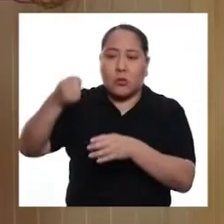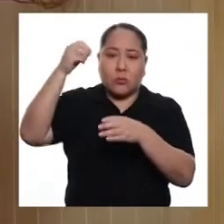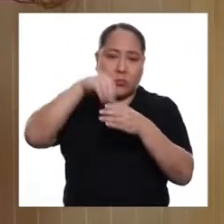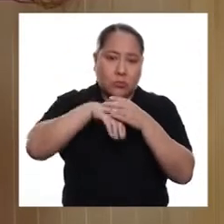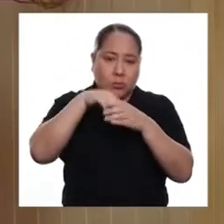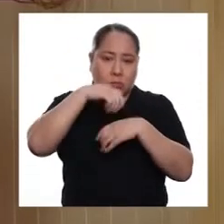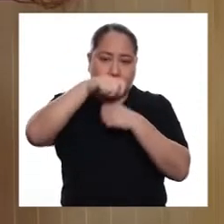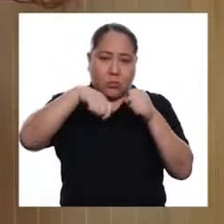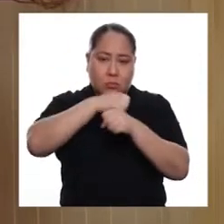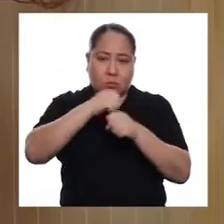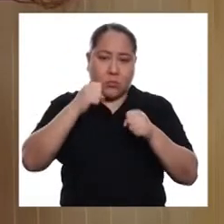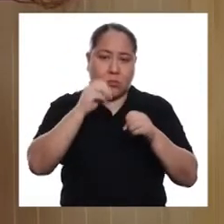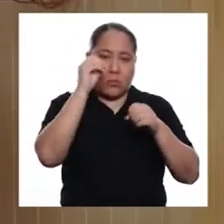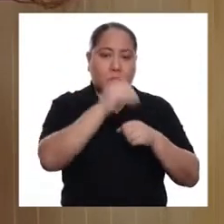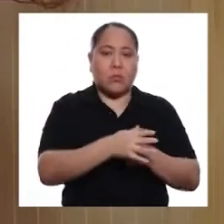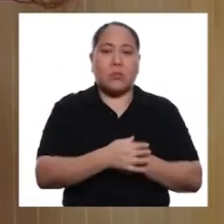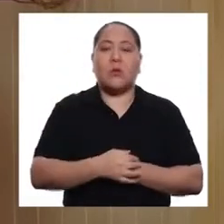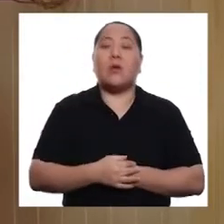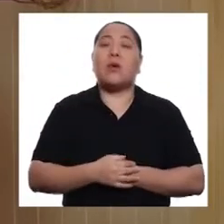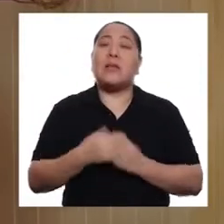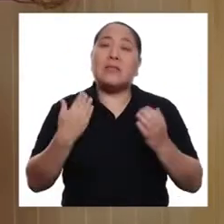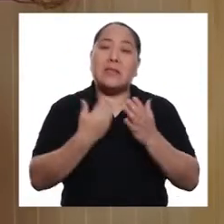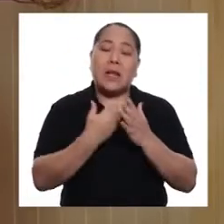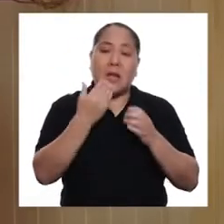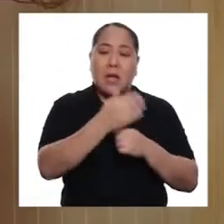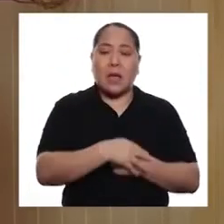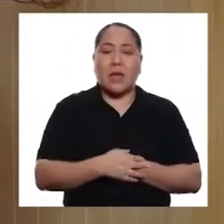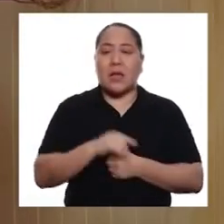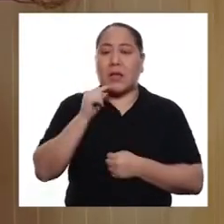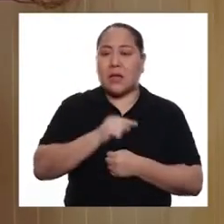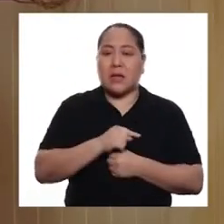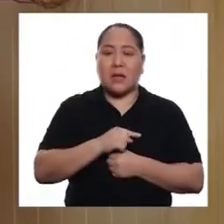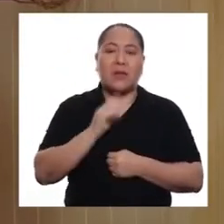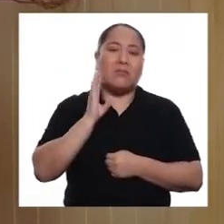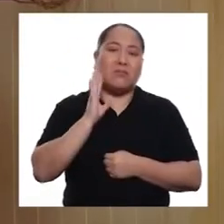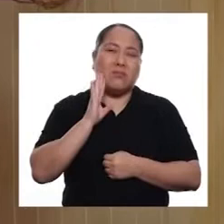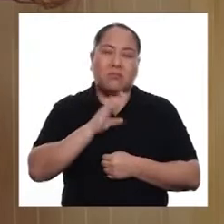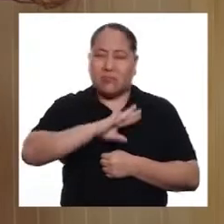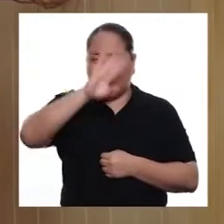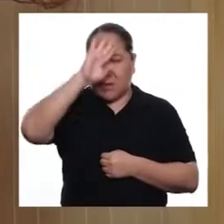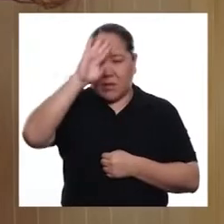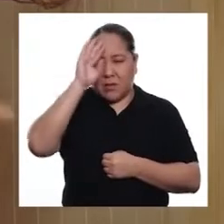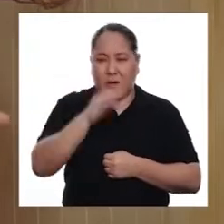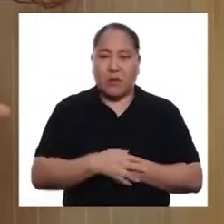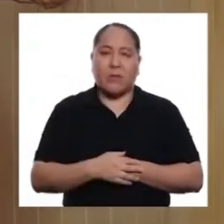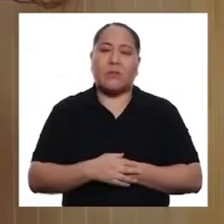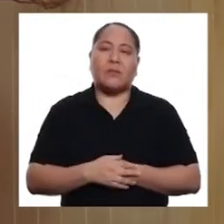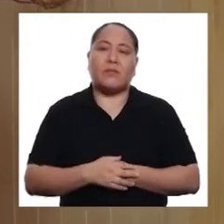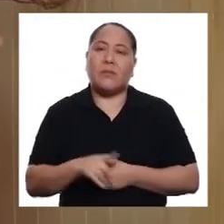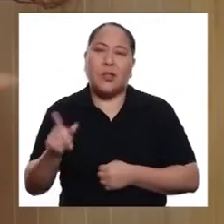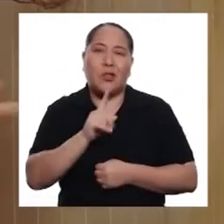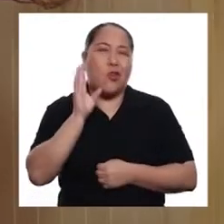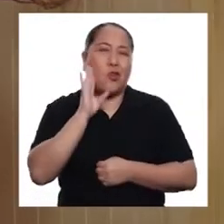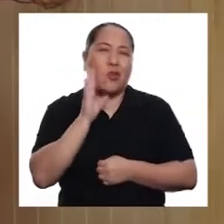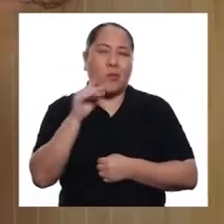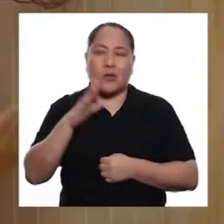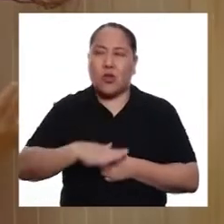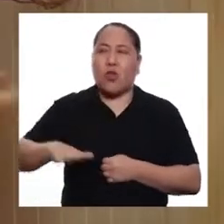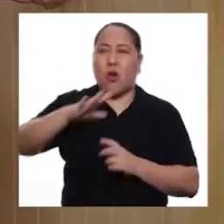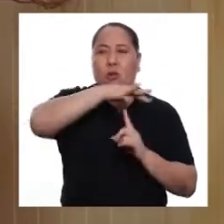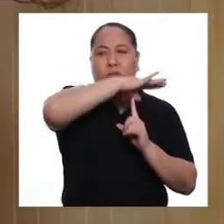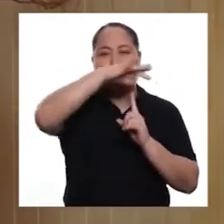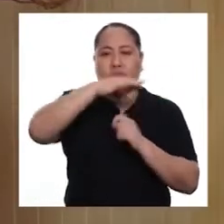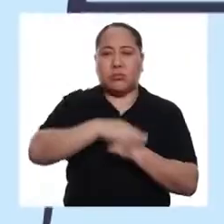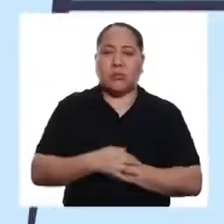higiénico y eliminarlos en un tacho de basura cercano. Así, se evitarán enfermedades y contaminación al